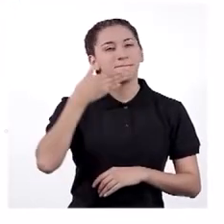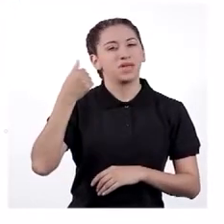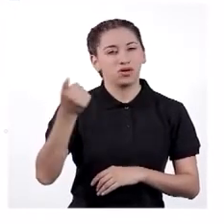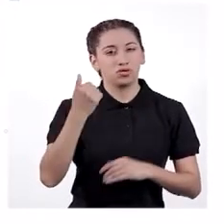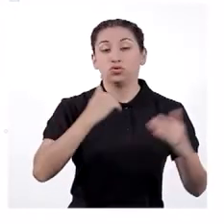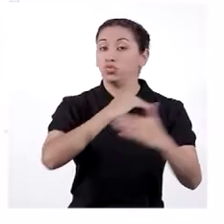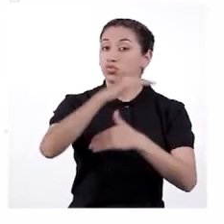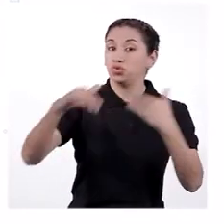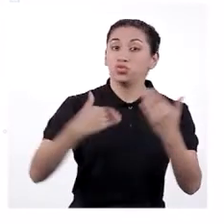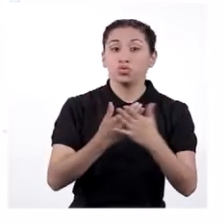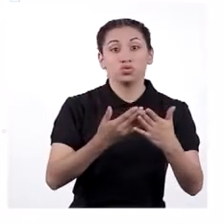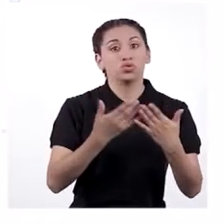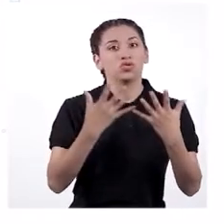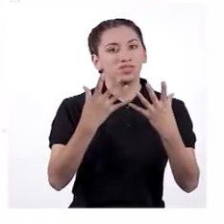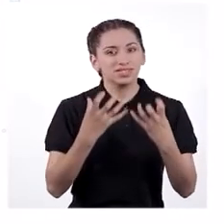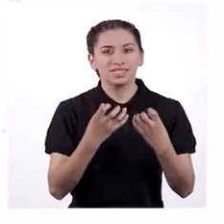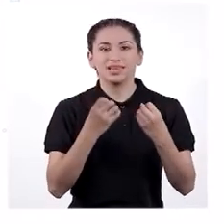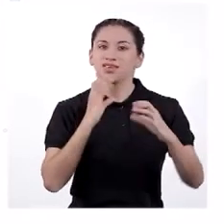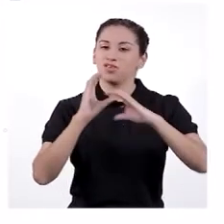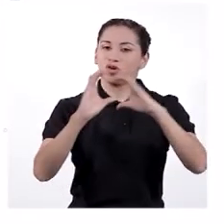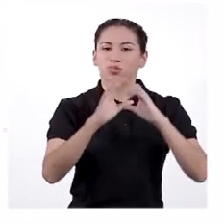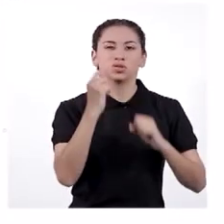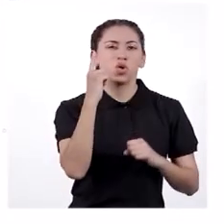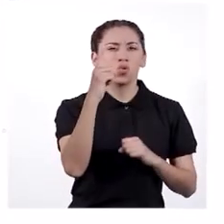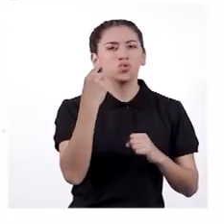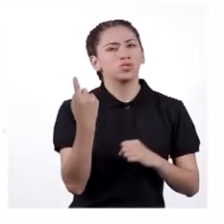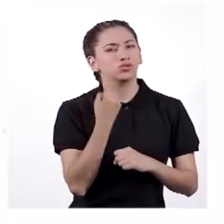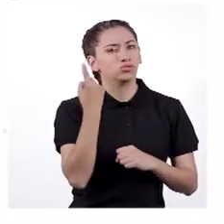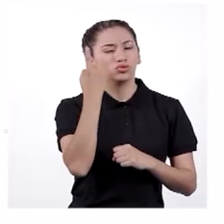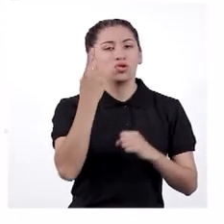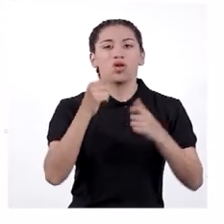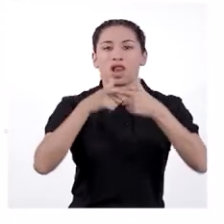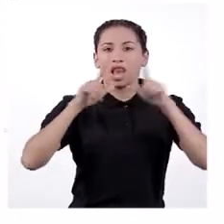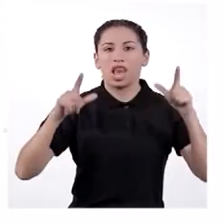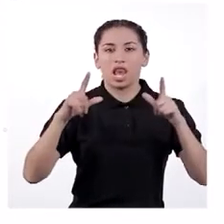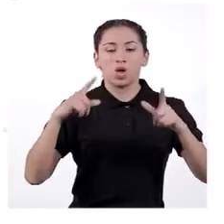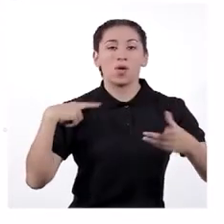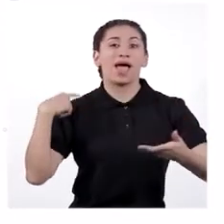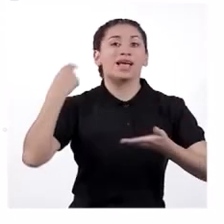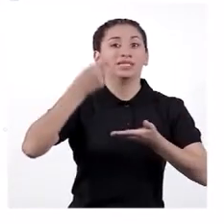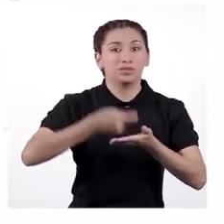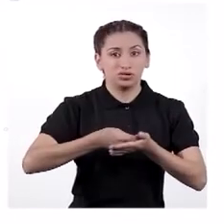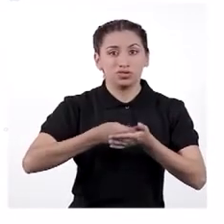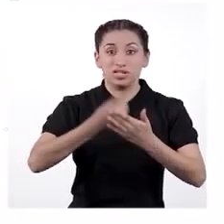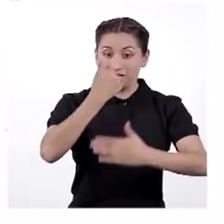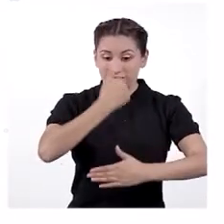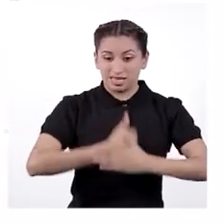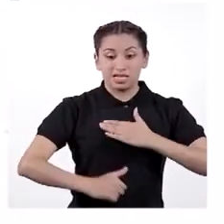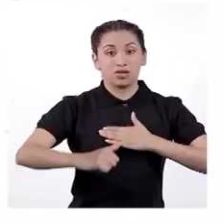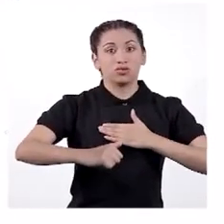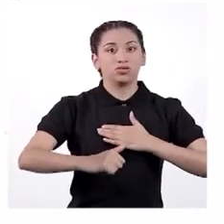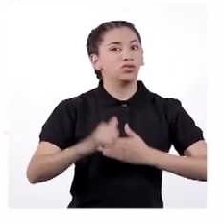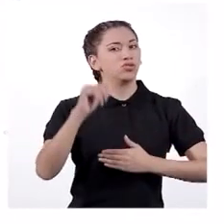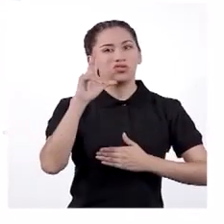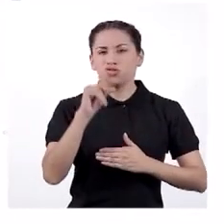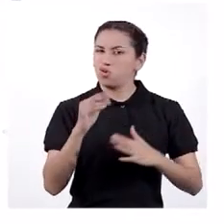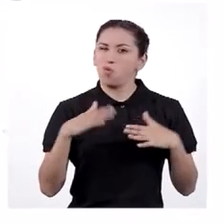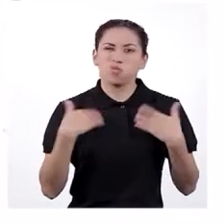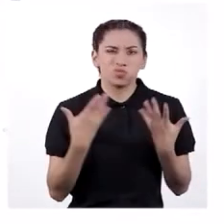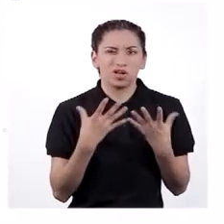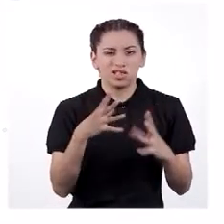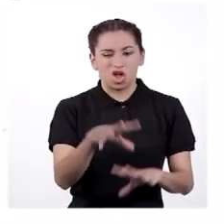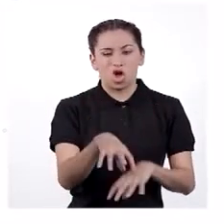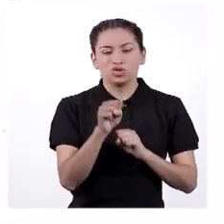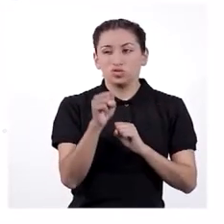que todos y todas hablemos una sola lengua, el español, y que los hijos no deberían seguir